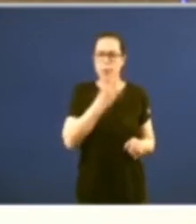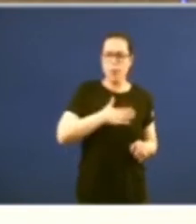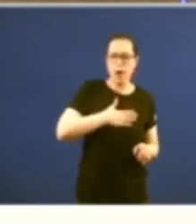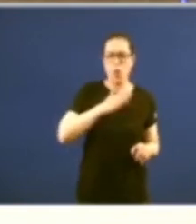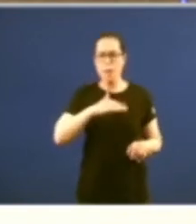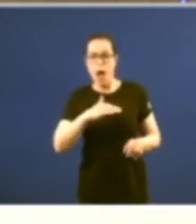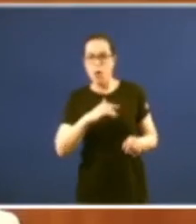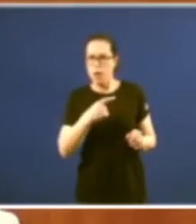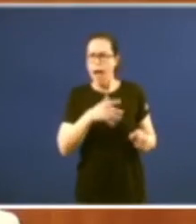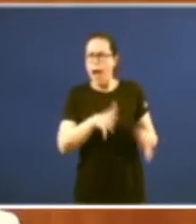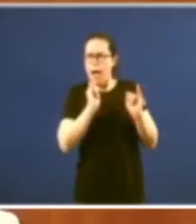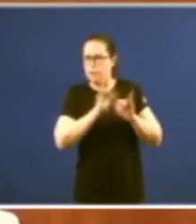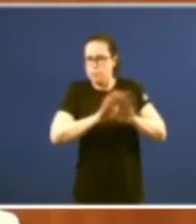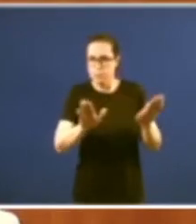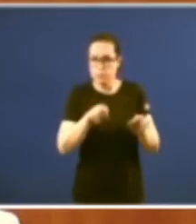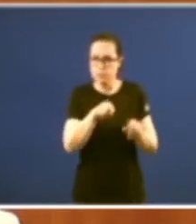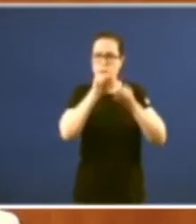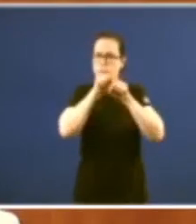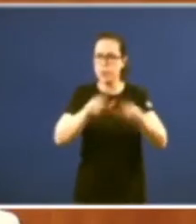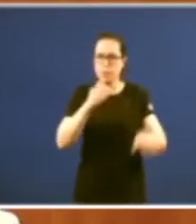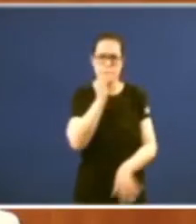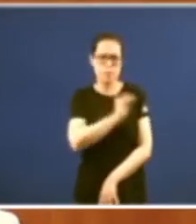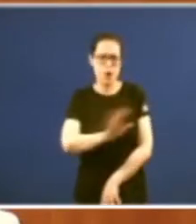Que eu creo que é o mellor que pode pasar non?